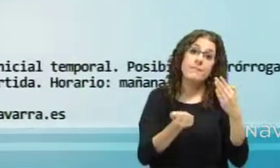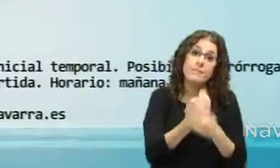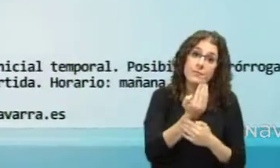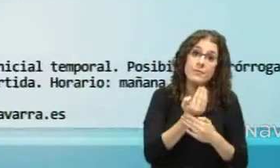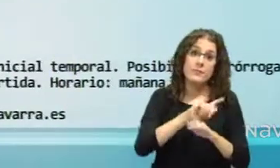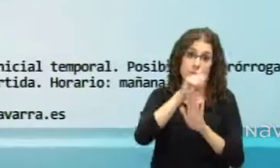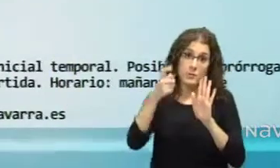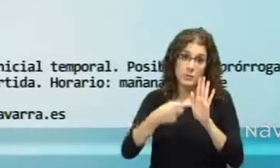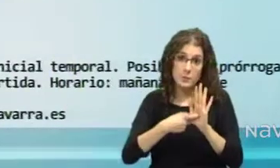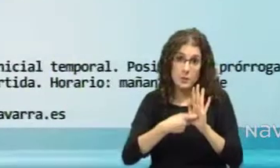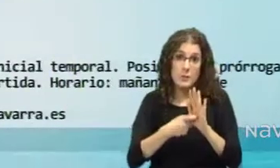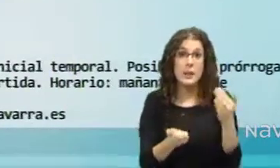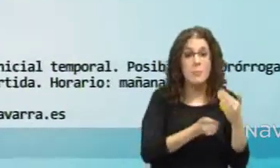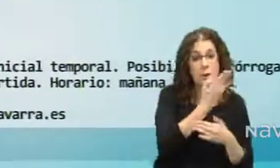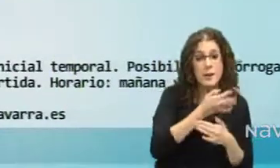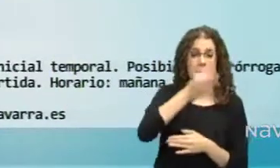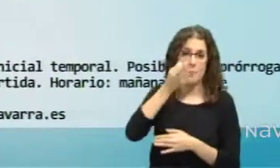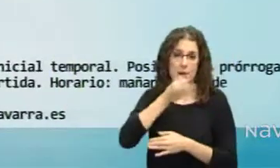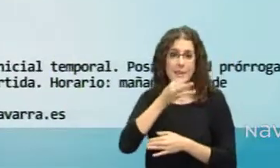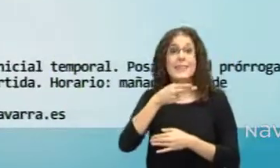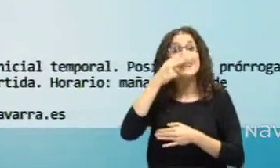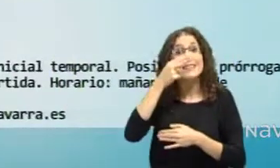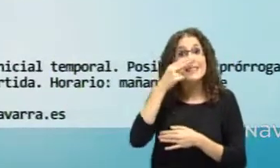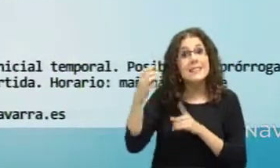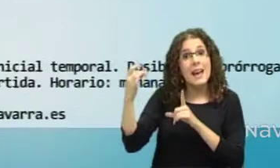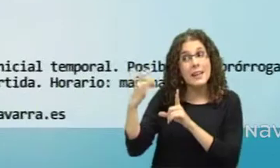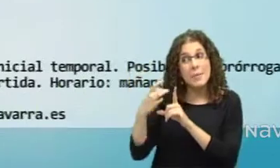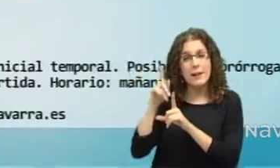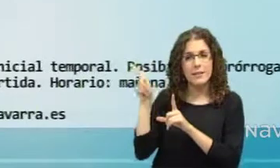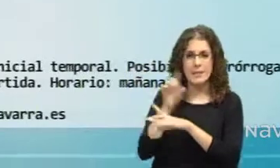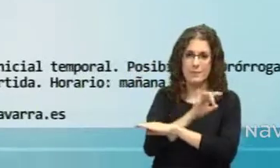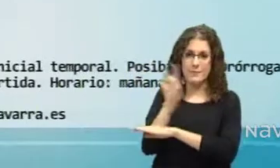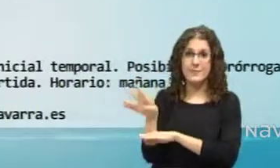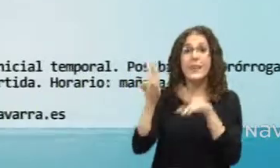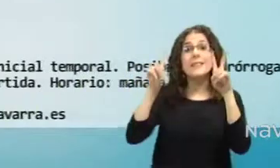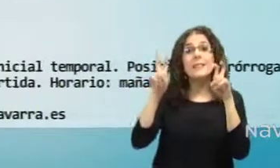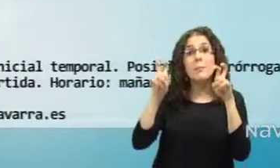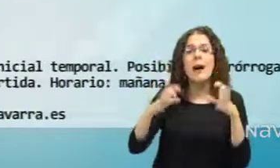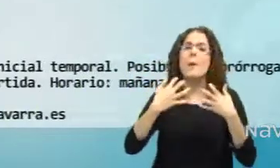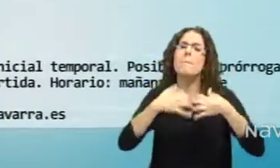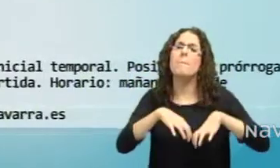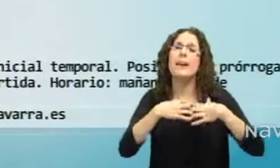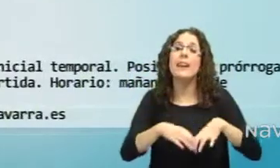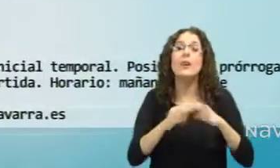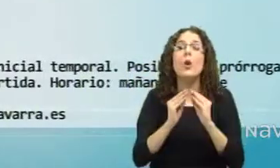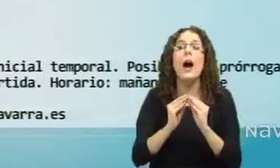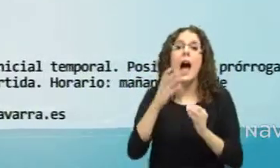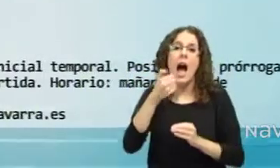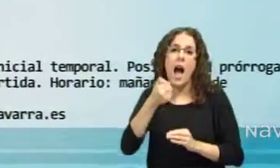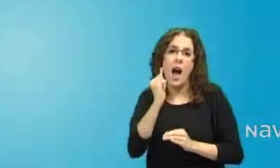datos a ealsasua.navarra.es especificando en el asunto mecánico ajustador.